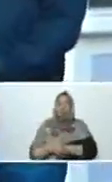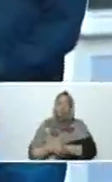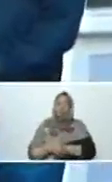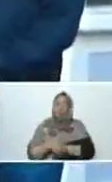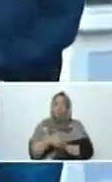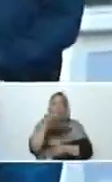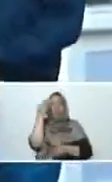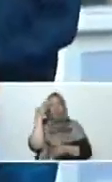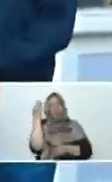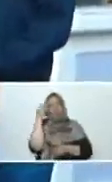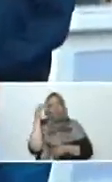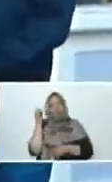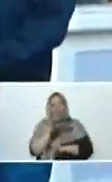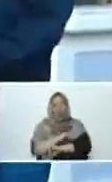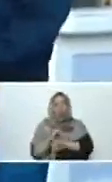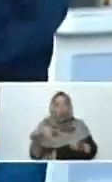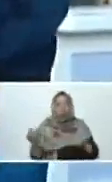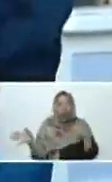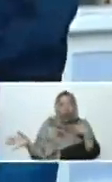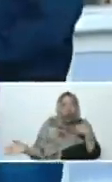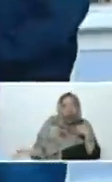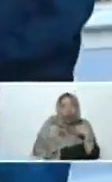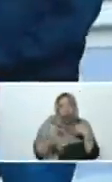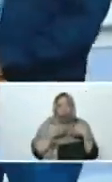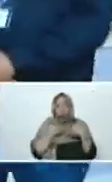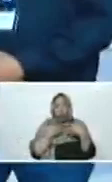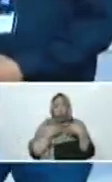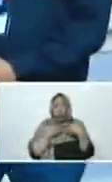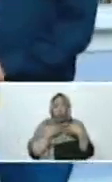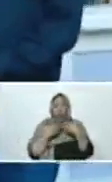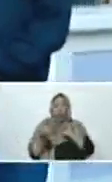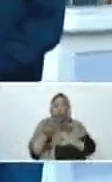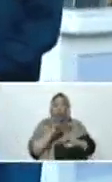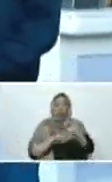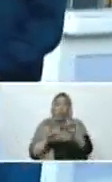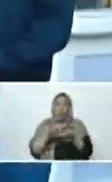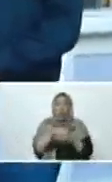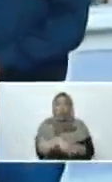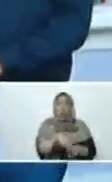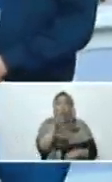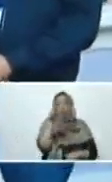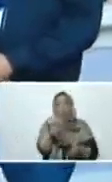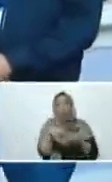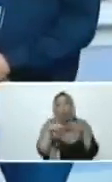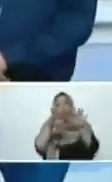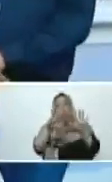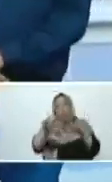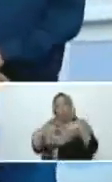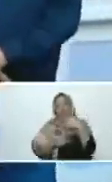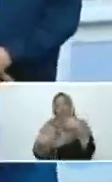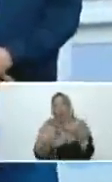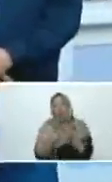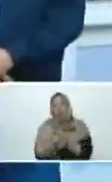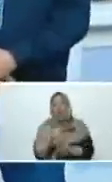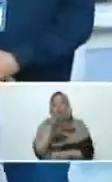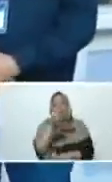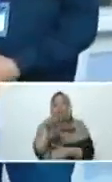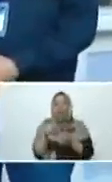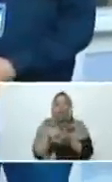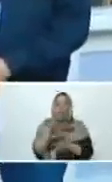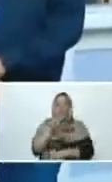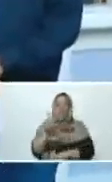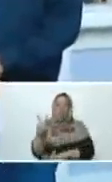Bueno, el bloqueo, las sanciones que nos ha impedido durante los años 18, 19, 20, 21, 22,